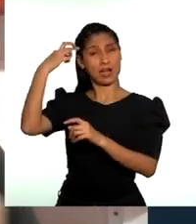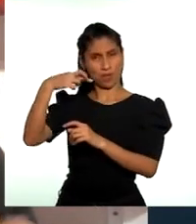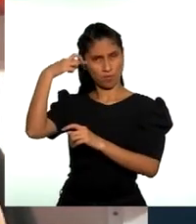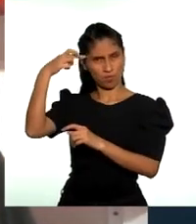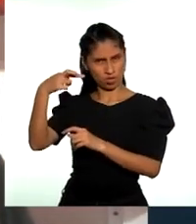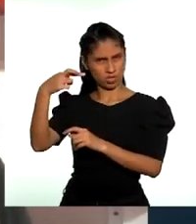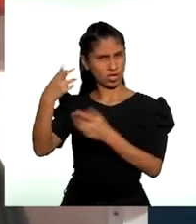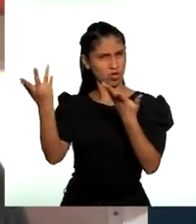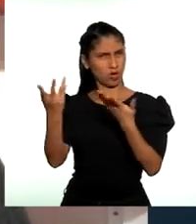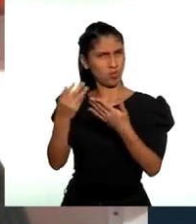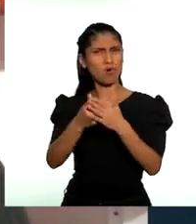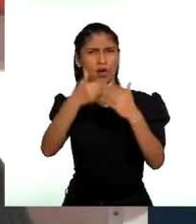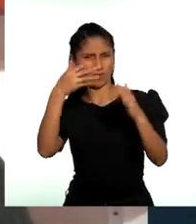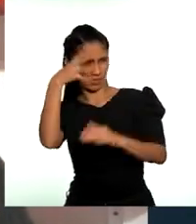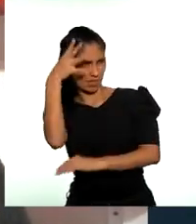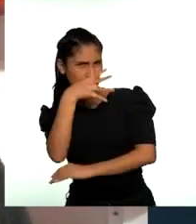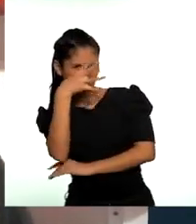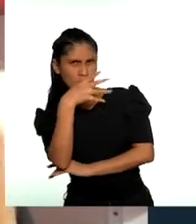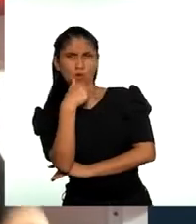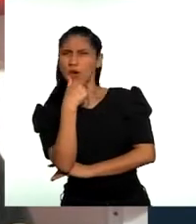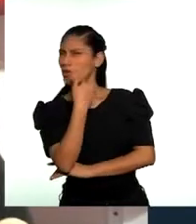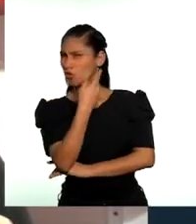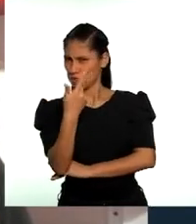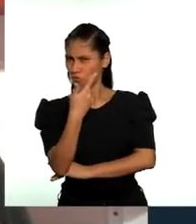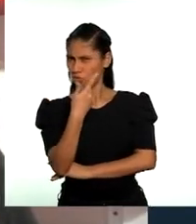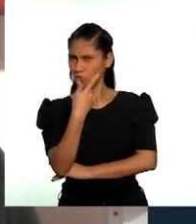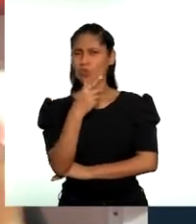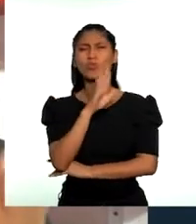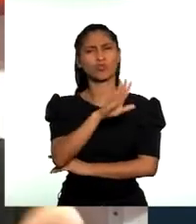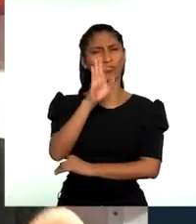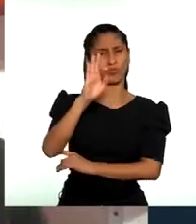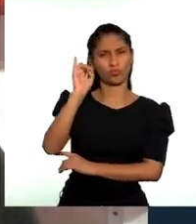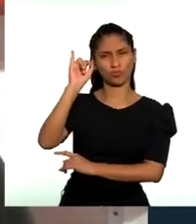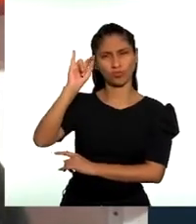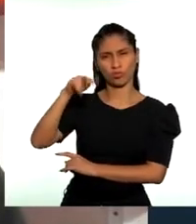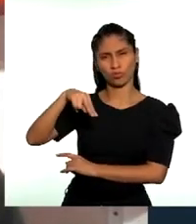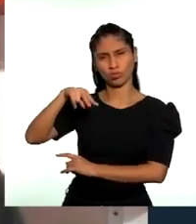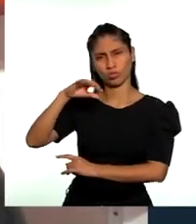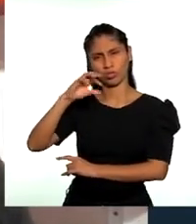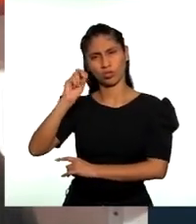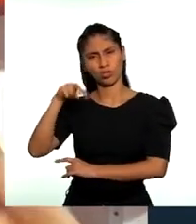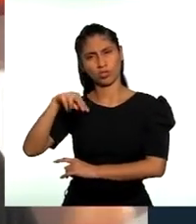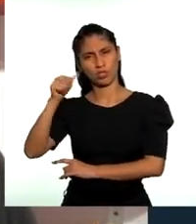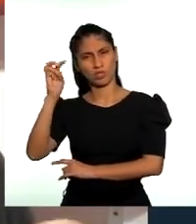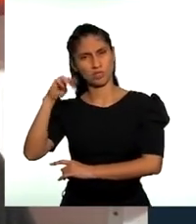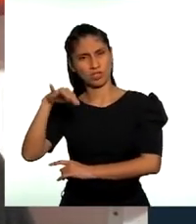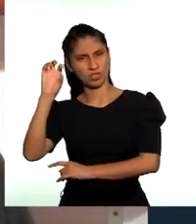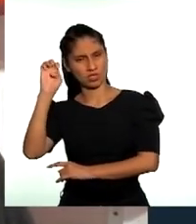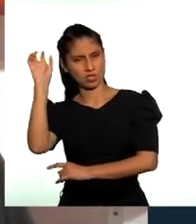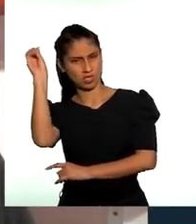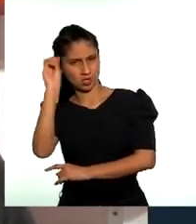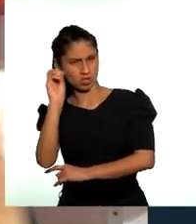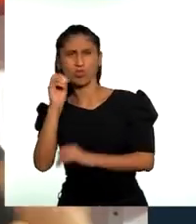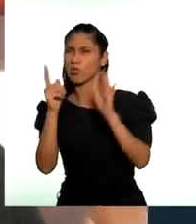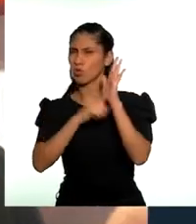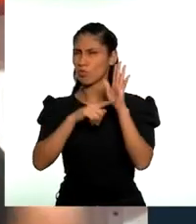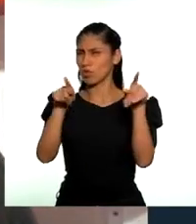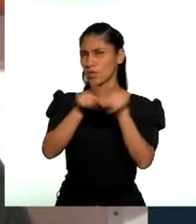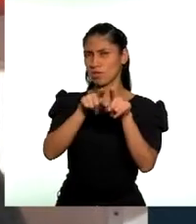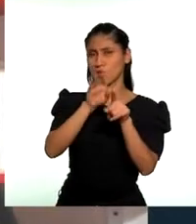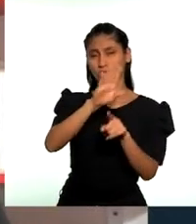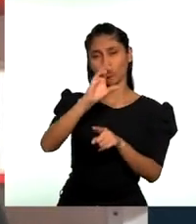evaluar el funcionamiento de estos mecanismos, la cuota es uno de ellos, hemos visto y somos